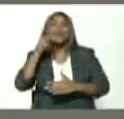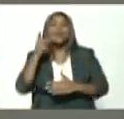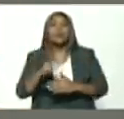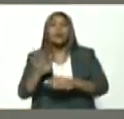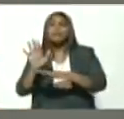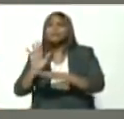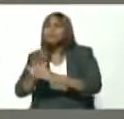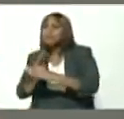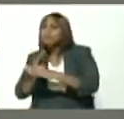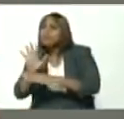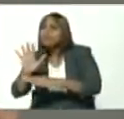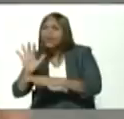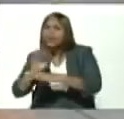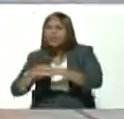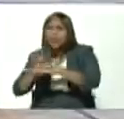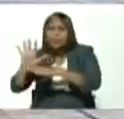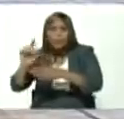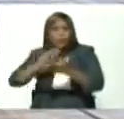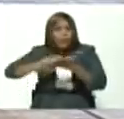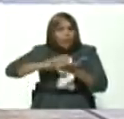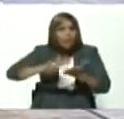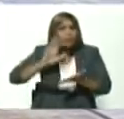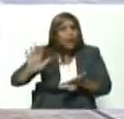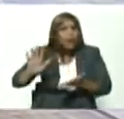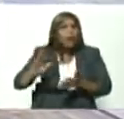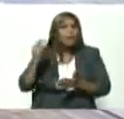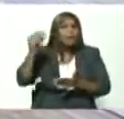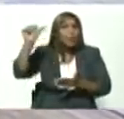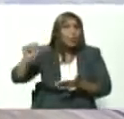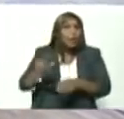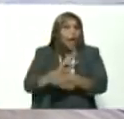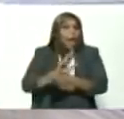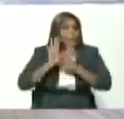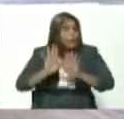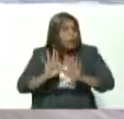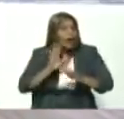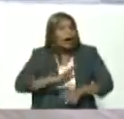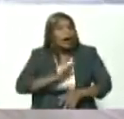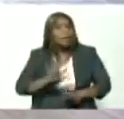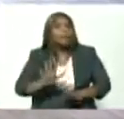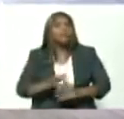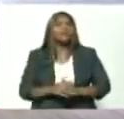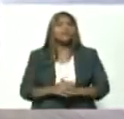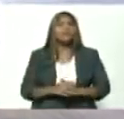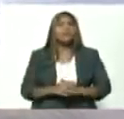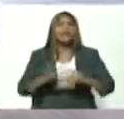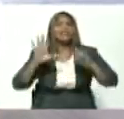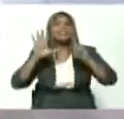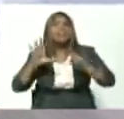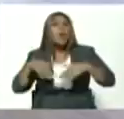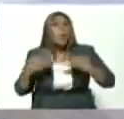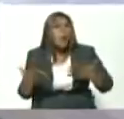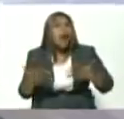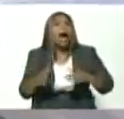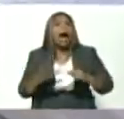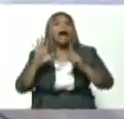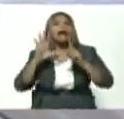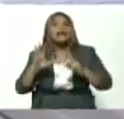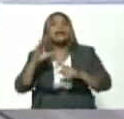plantea usted perdón para poder tomar nota perdón sexto punto sería el consejo productivo